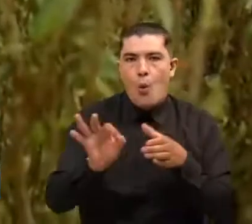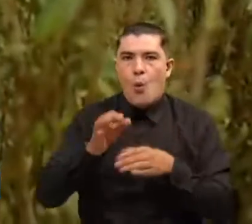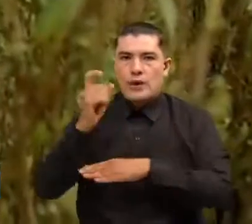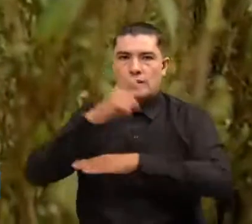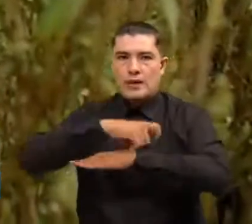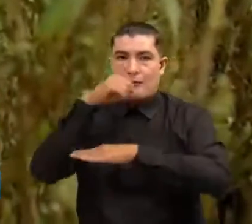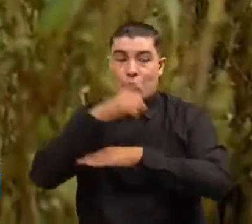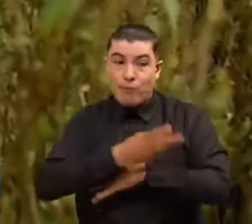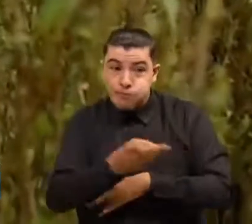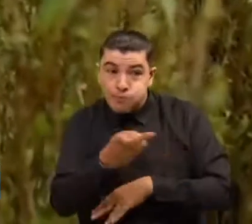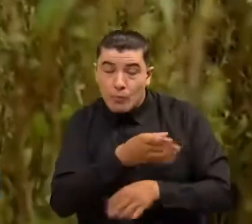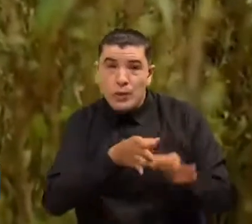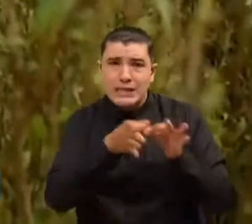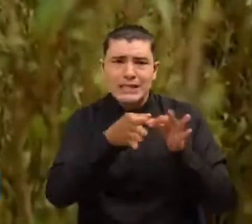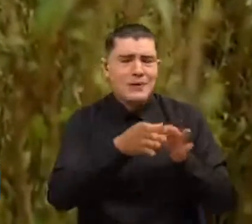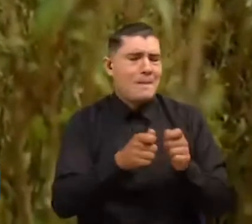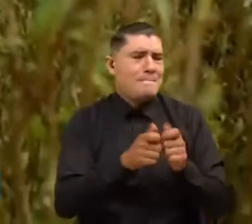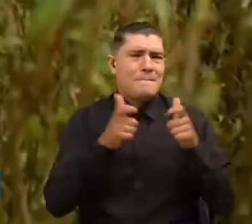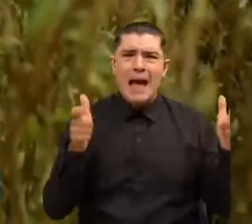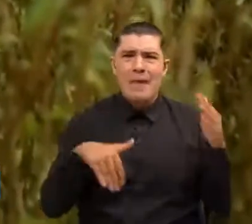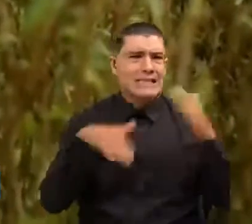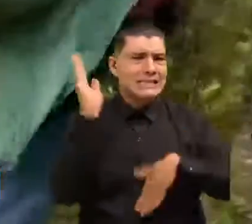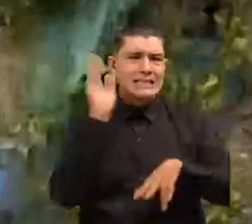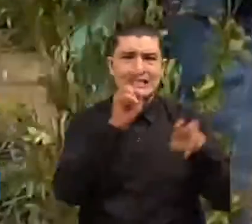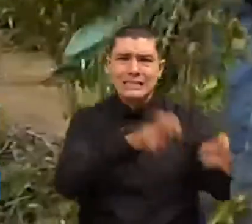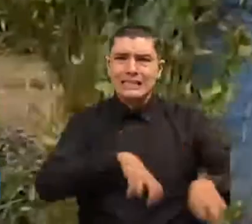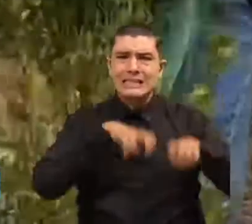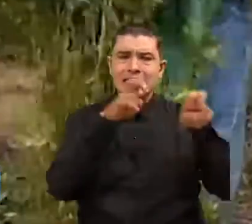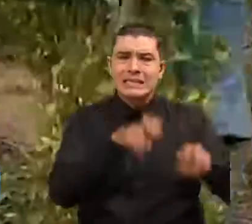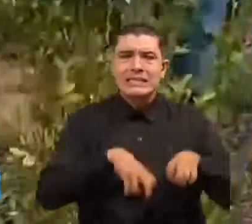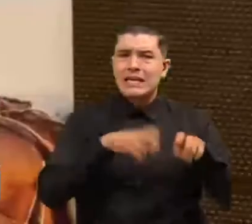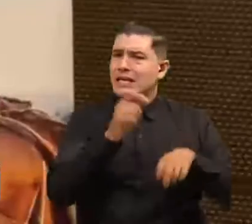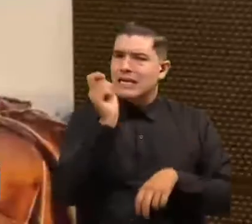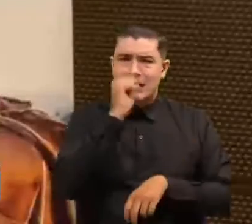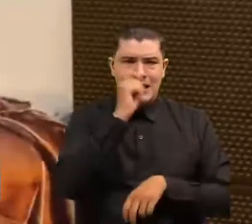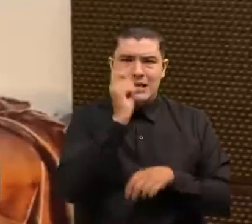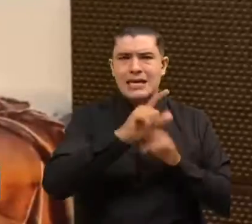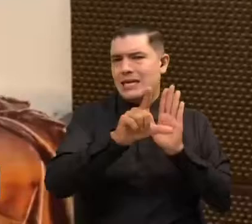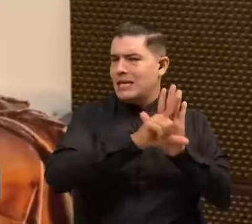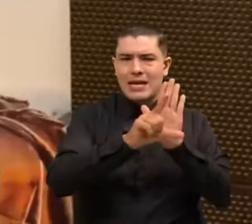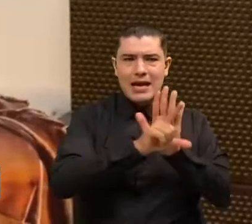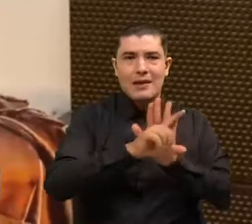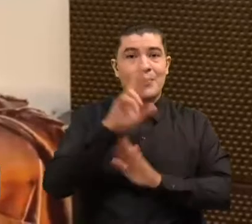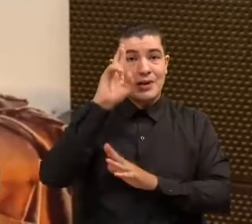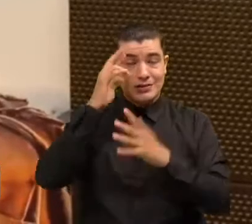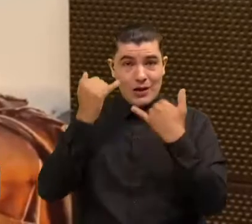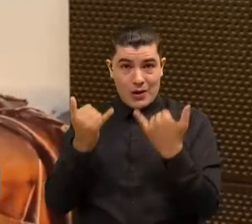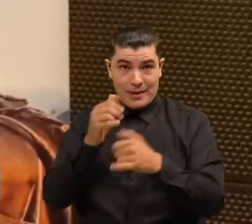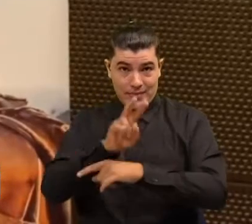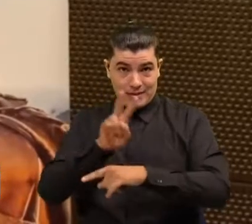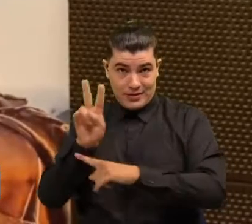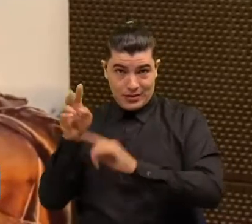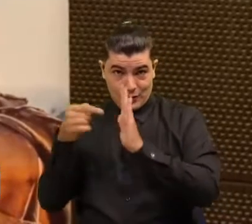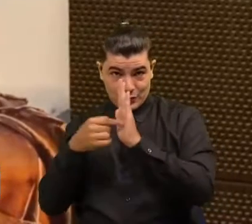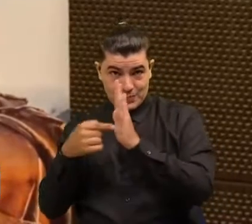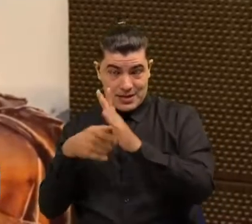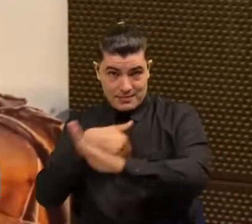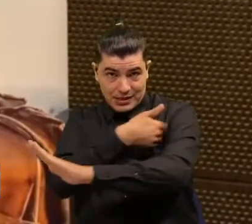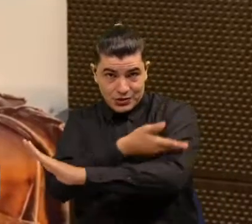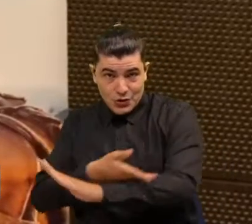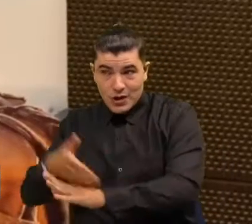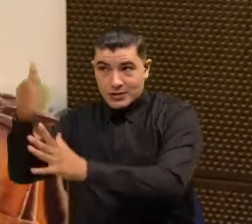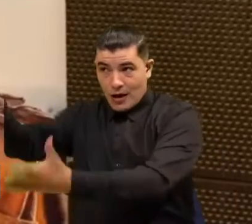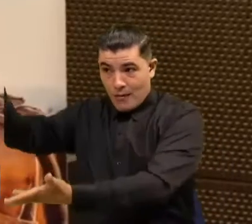más hectáreas de coca sembrada a nivel nacional. Aspiramos con 22 mil millones de pesos adicionales que hemos